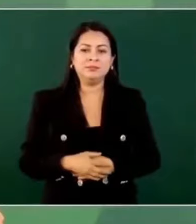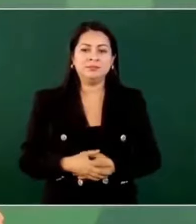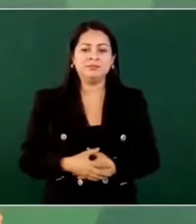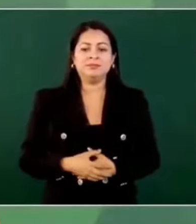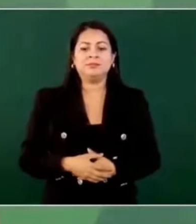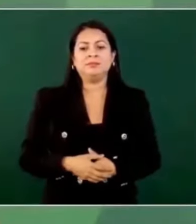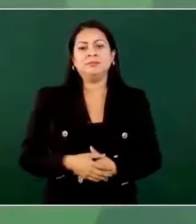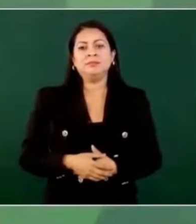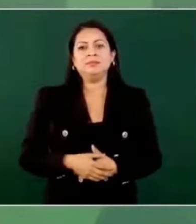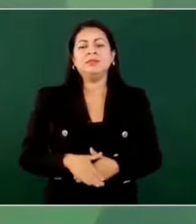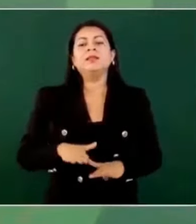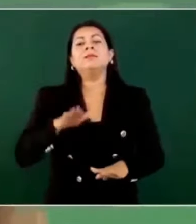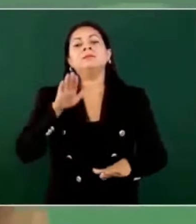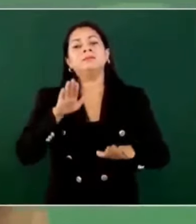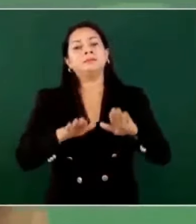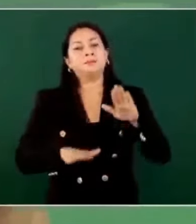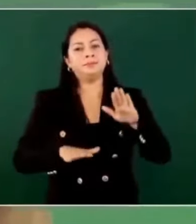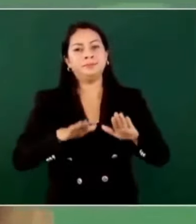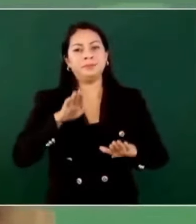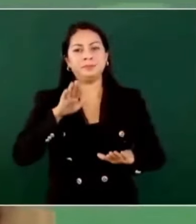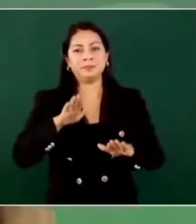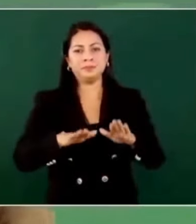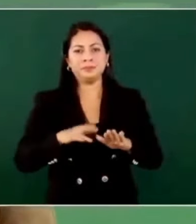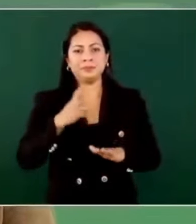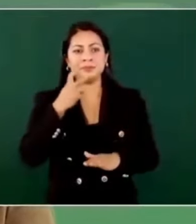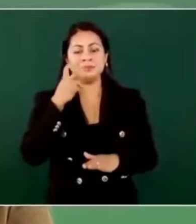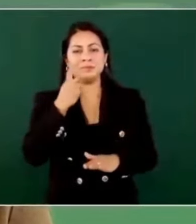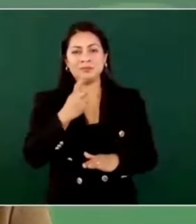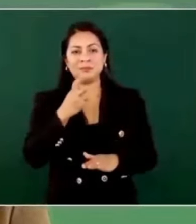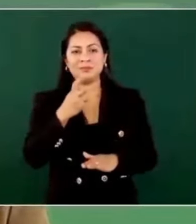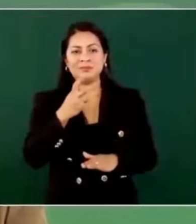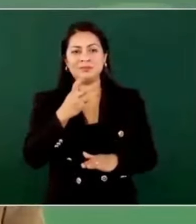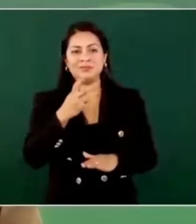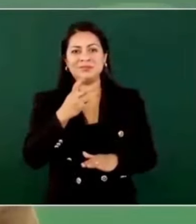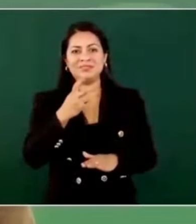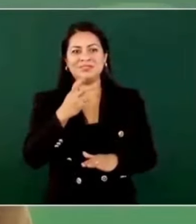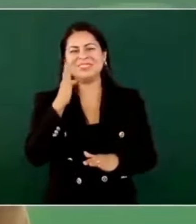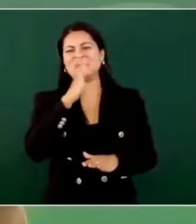A veces eso es abyección,